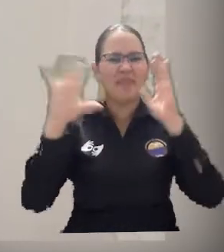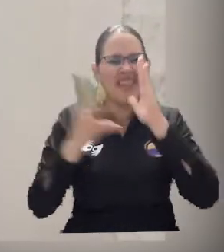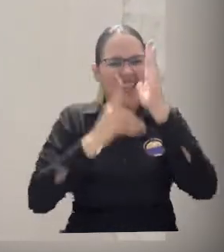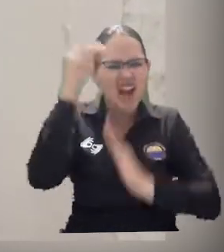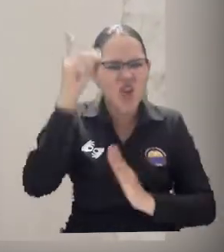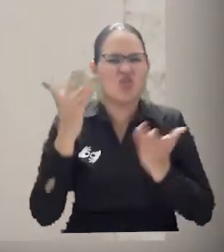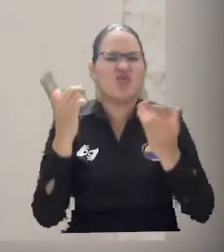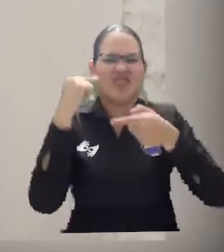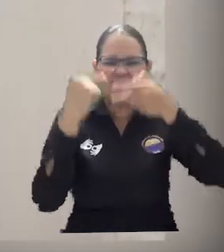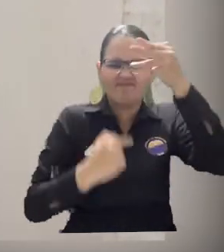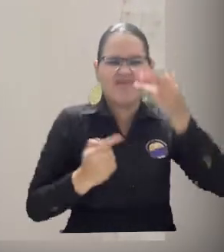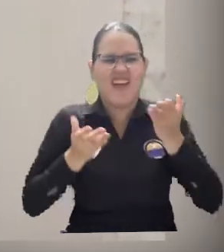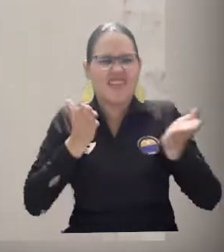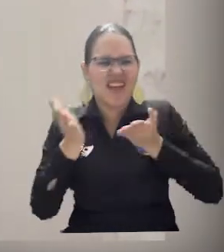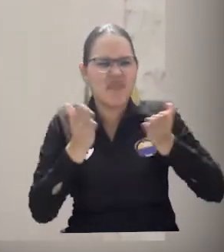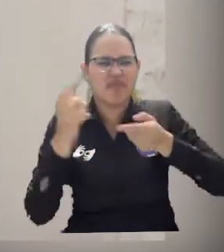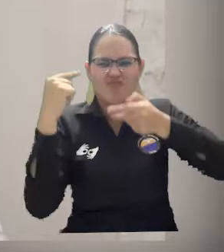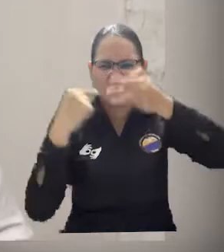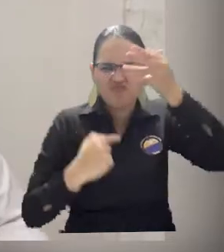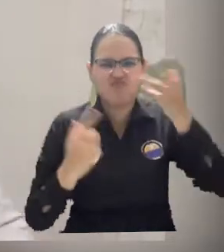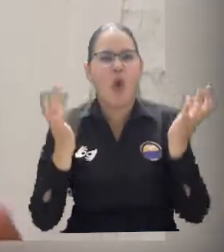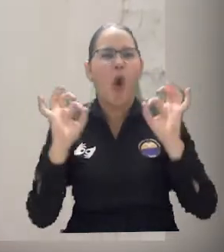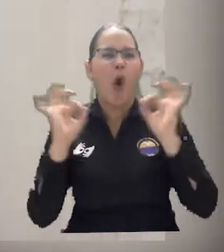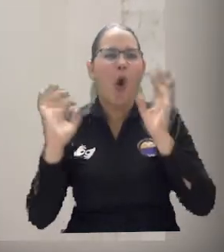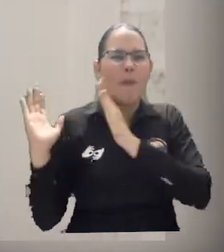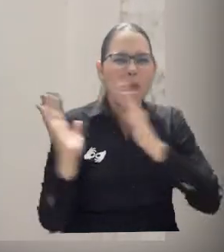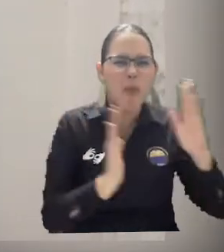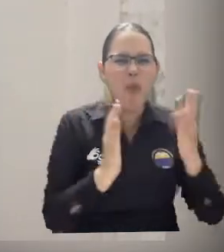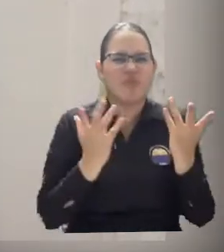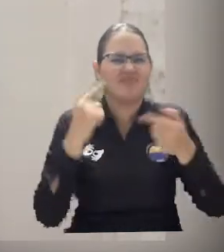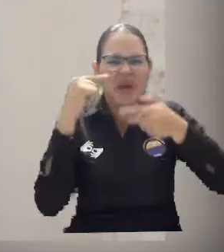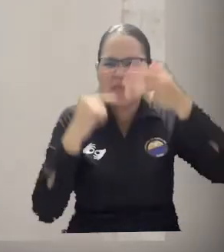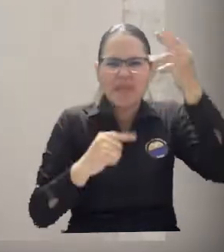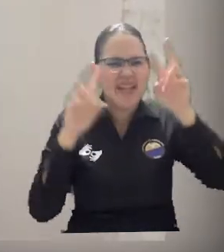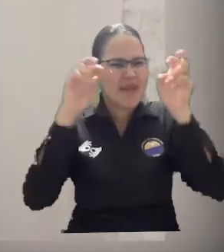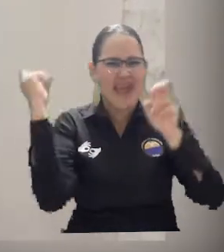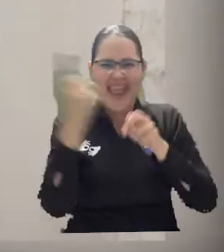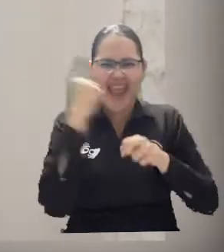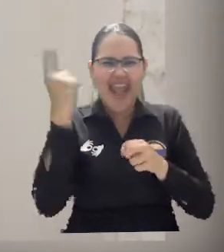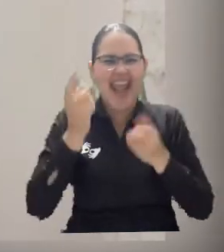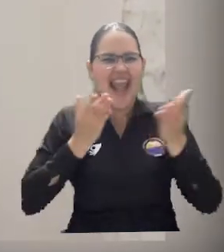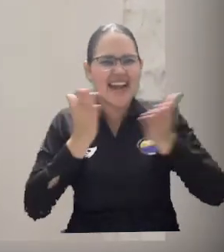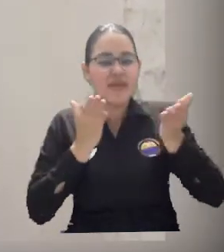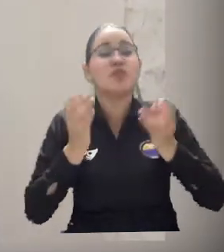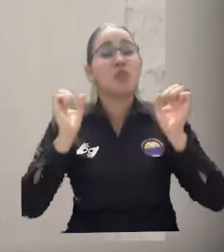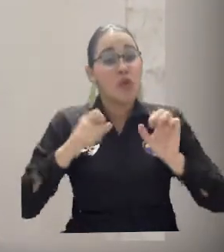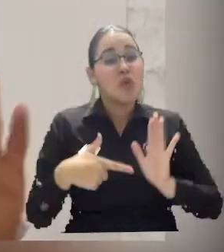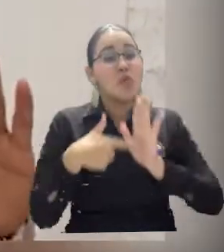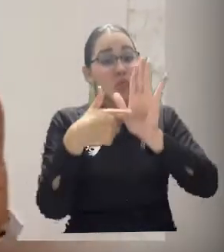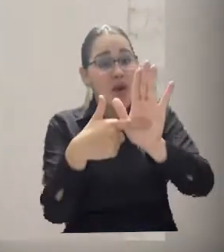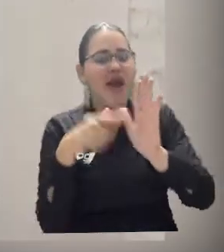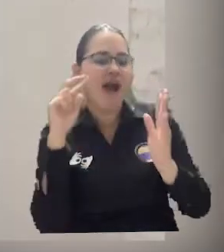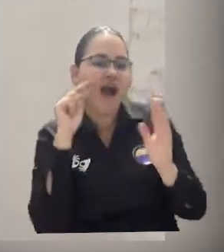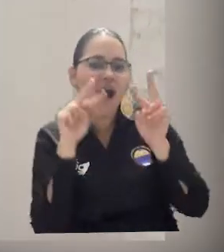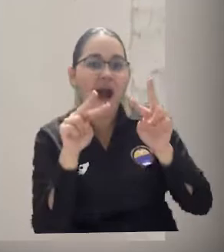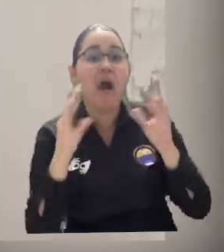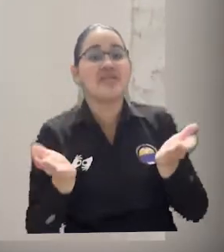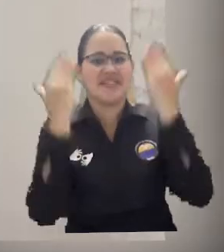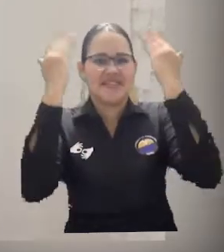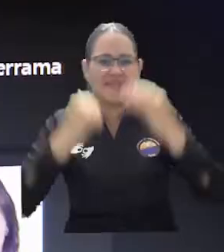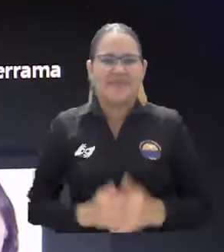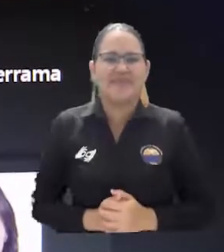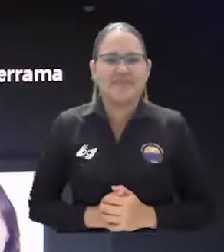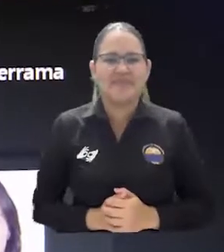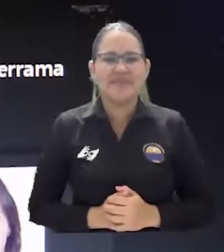virtual, donde van a encontrar toda la programación audiovisual para que los estudiantes tengan todos los servicios de nuestra